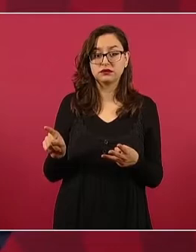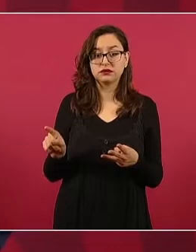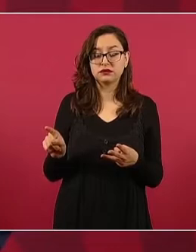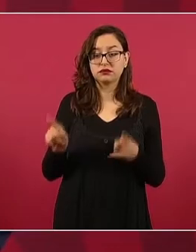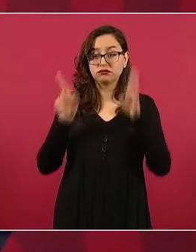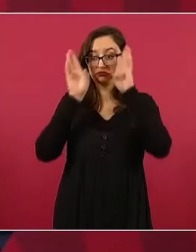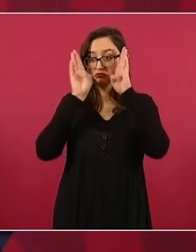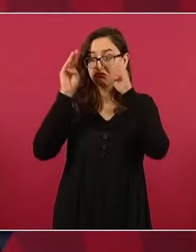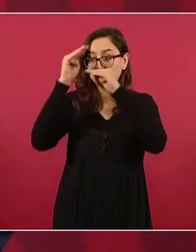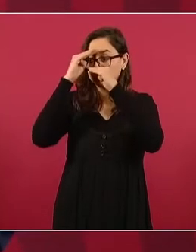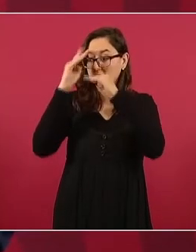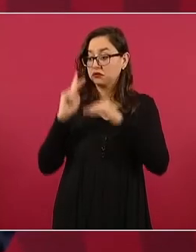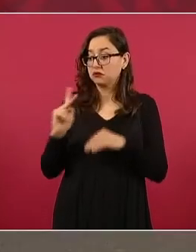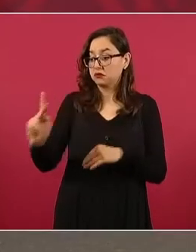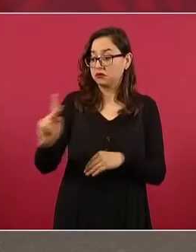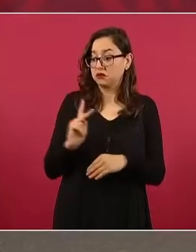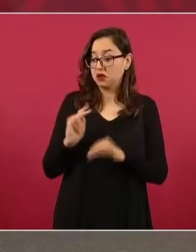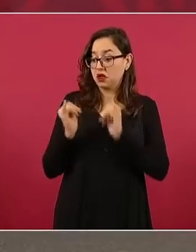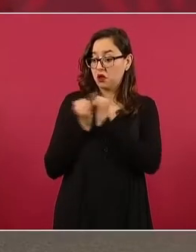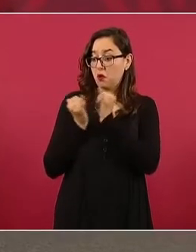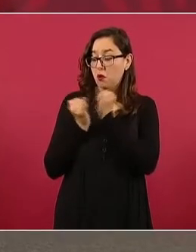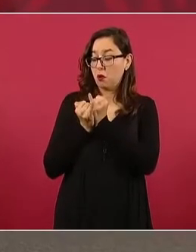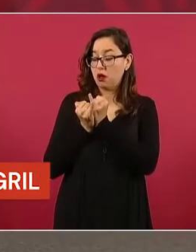conservadores, fachos,